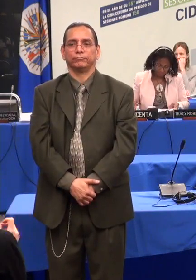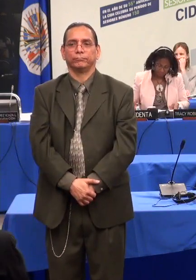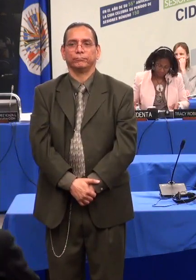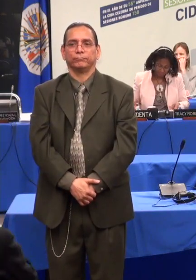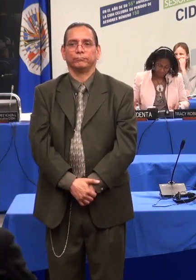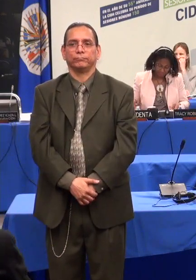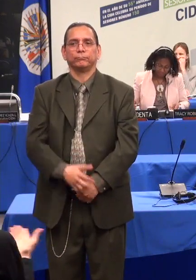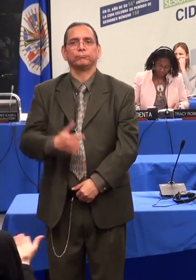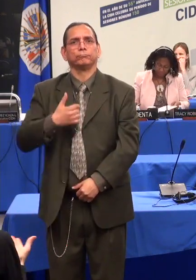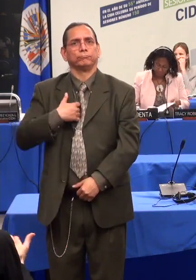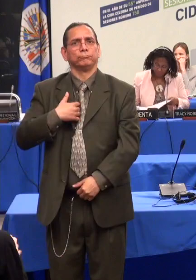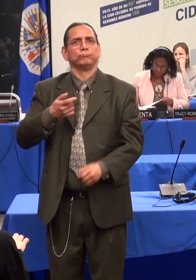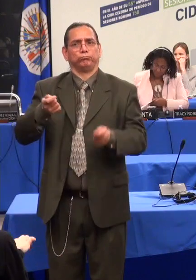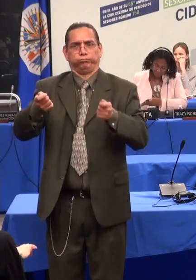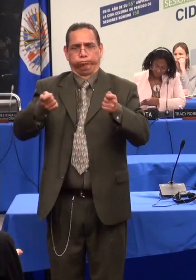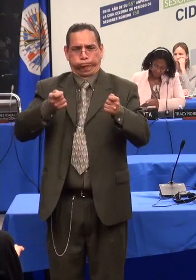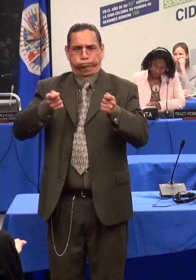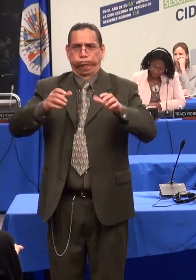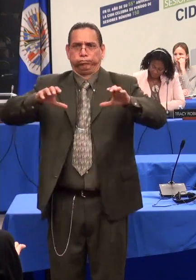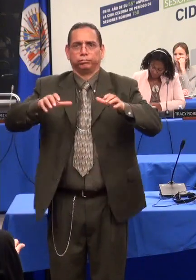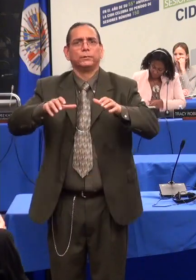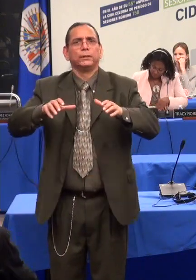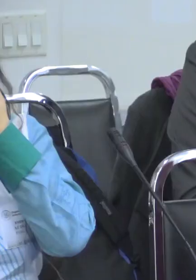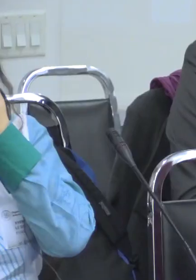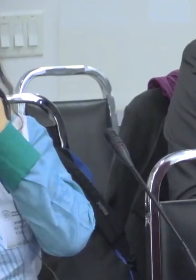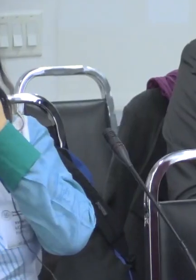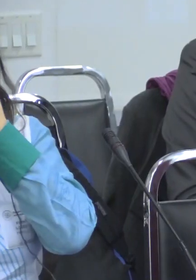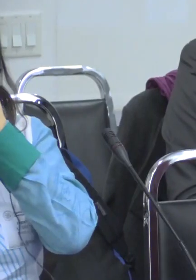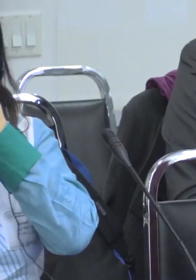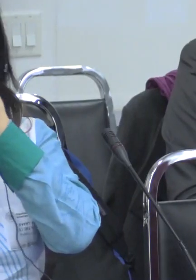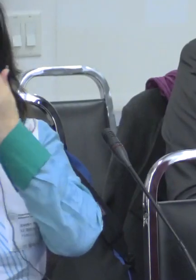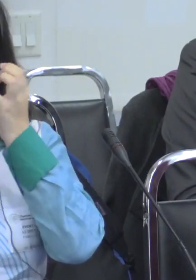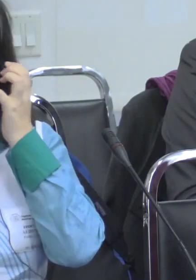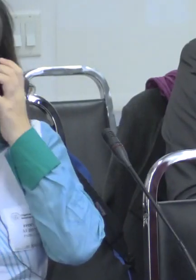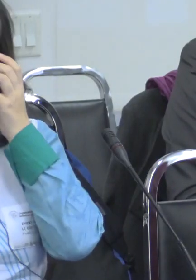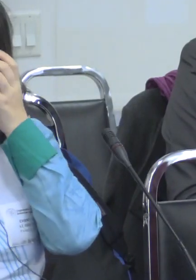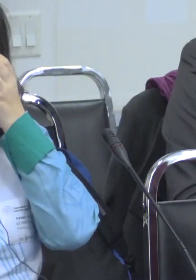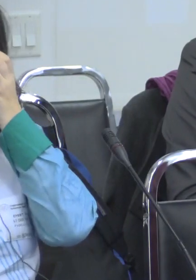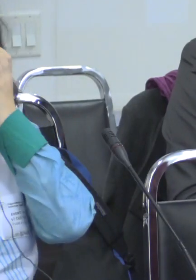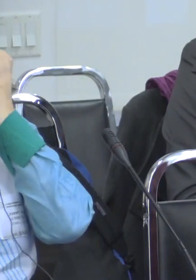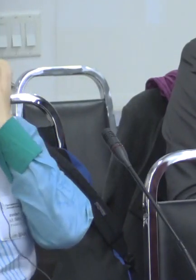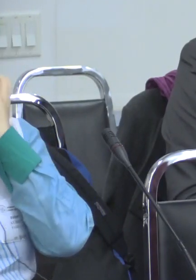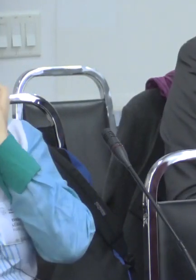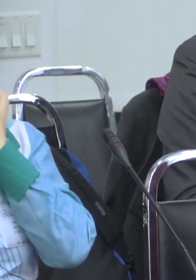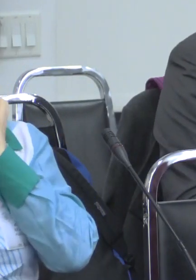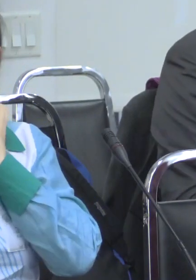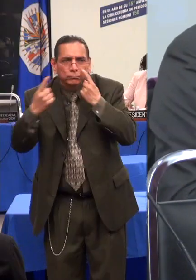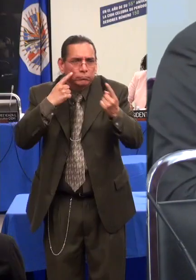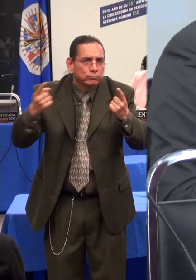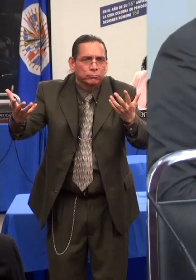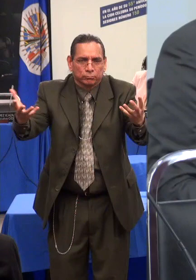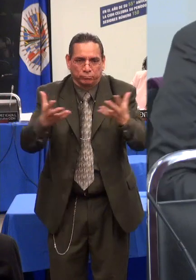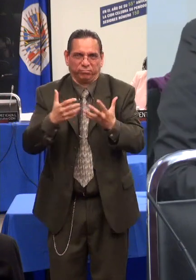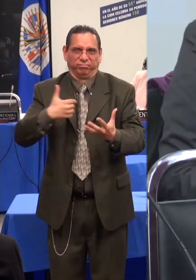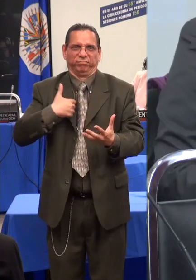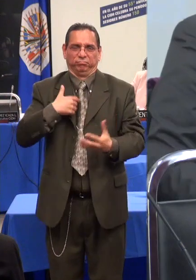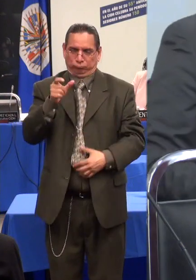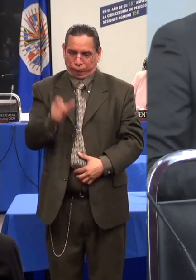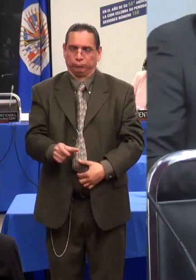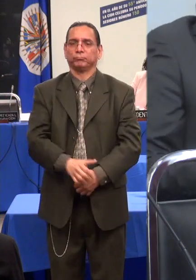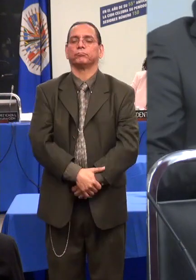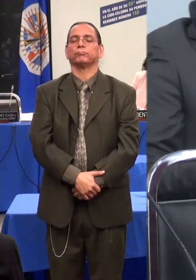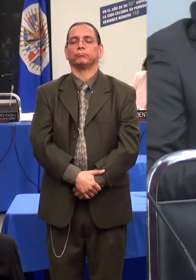de la Facultad de Derecho de la Universidad de Los Andes en Bogotá. A mi lado se encuentran Camila Lozano y Natalia Moreno,